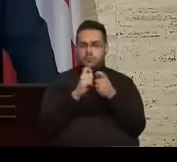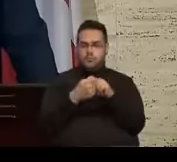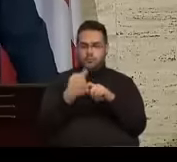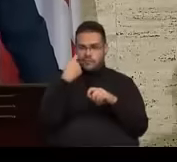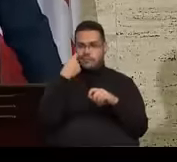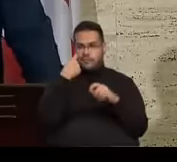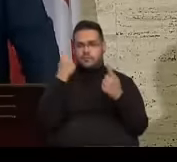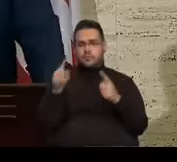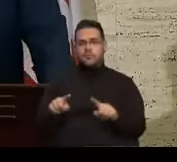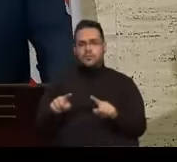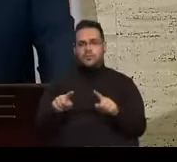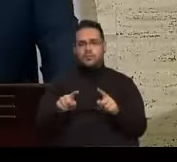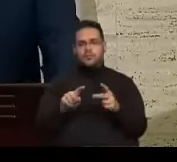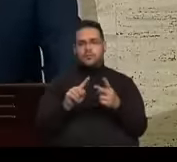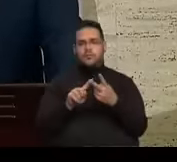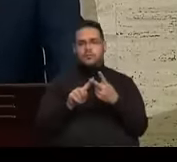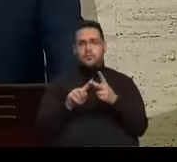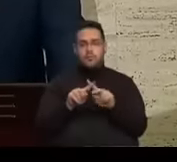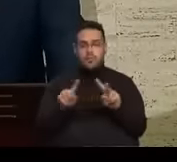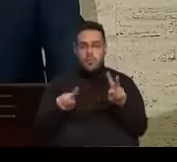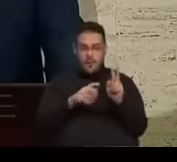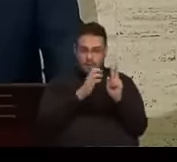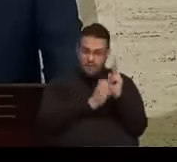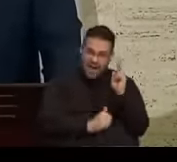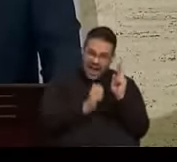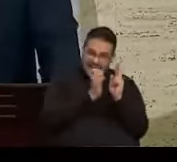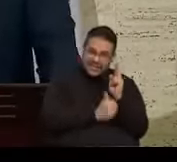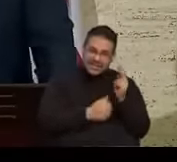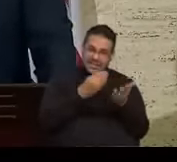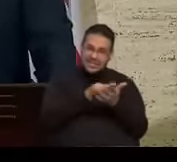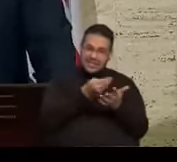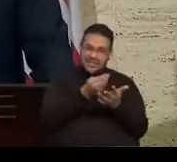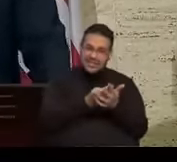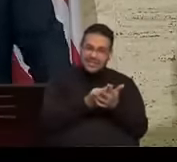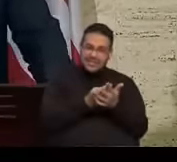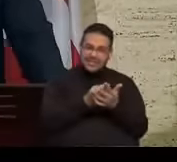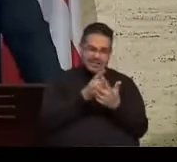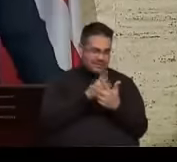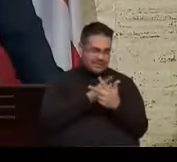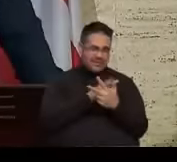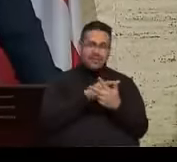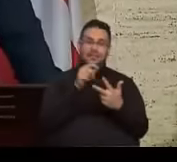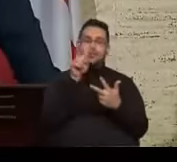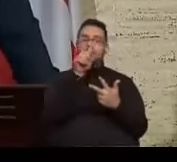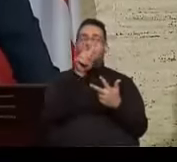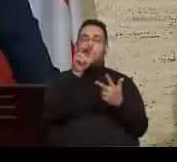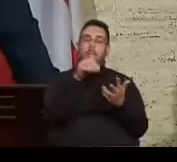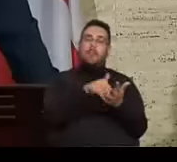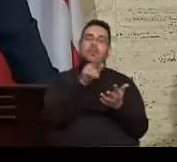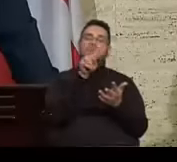déficit, déficit que era de 2.200 millones de dólares,